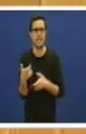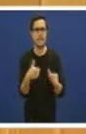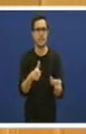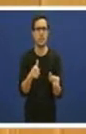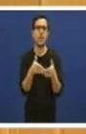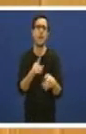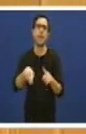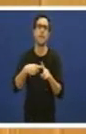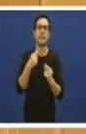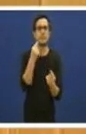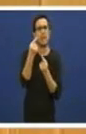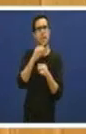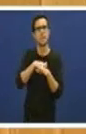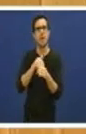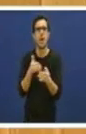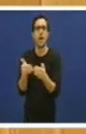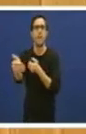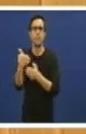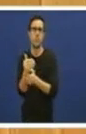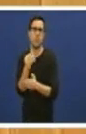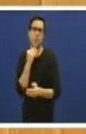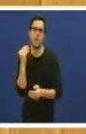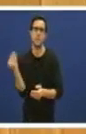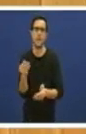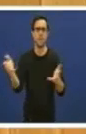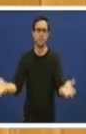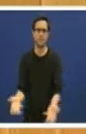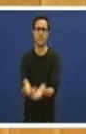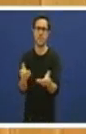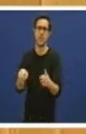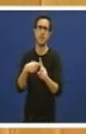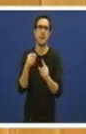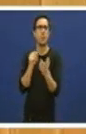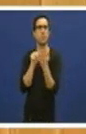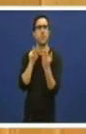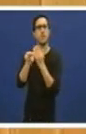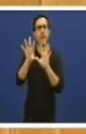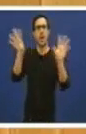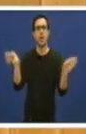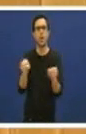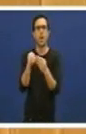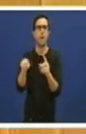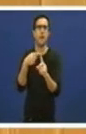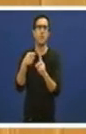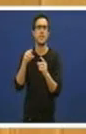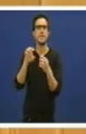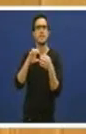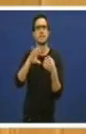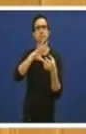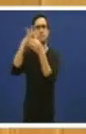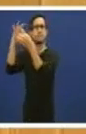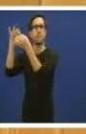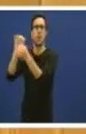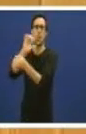atendelo desde unha posición de carácter global e, sobre todo, da Unión Europea. A vida conta que hai cuestións